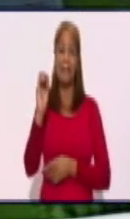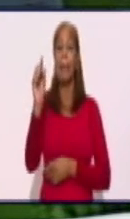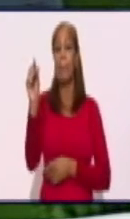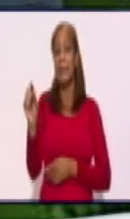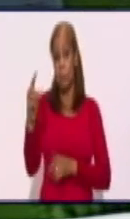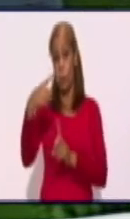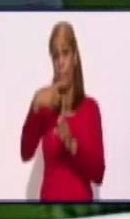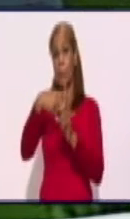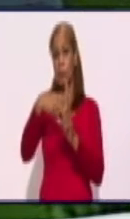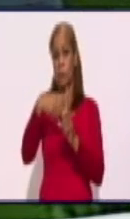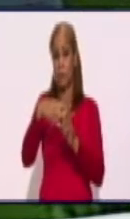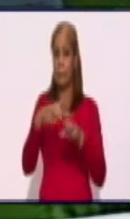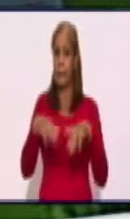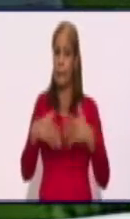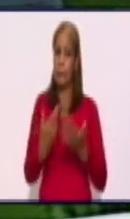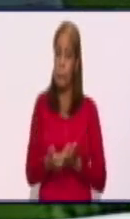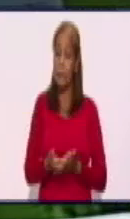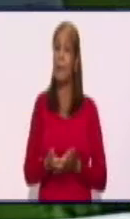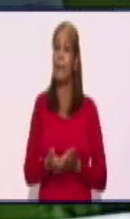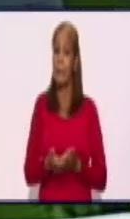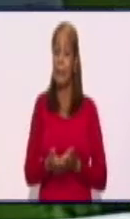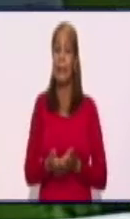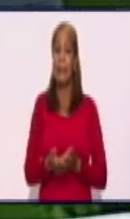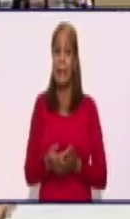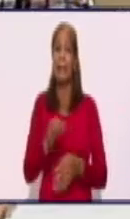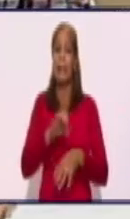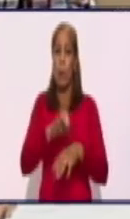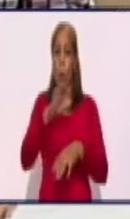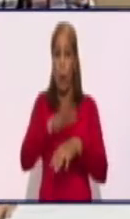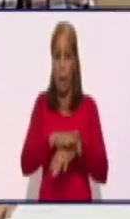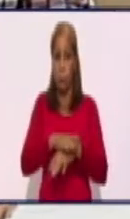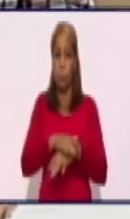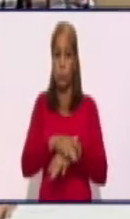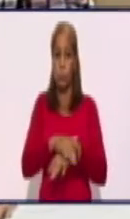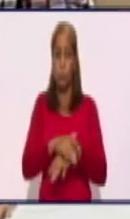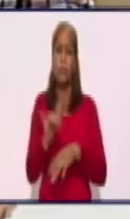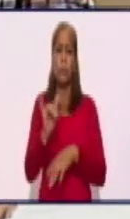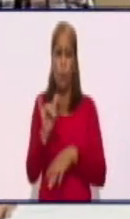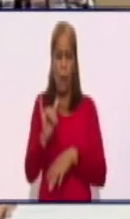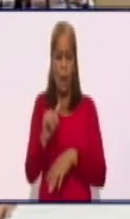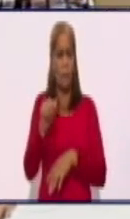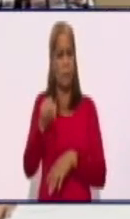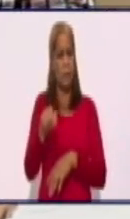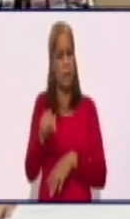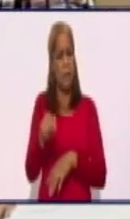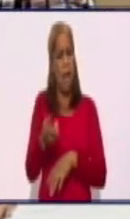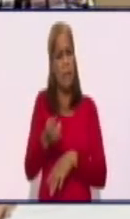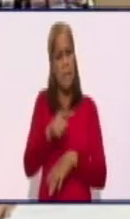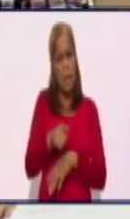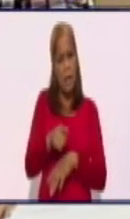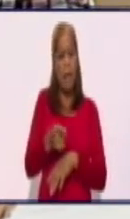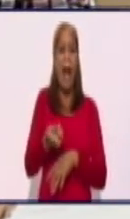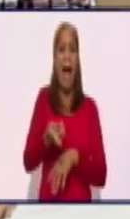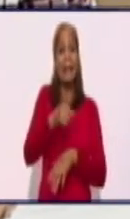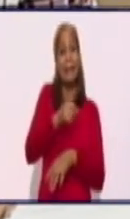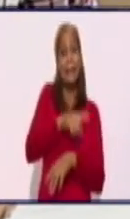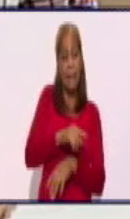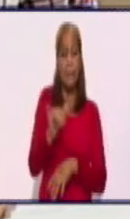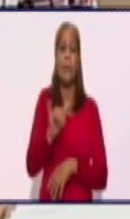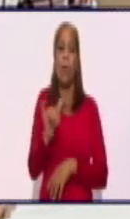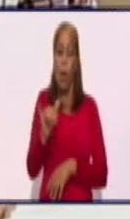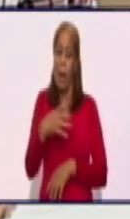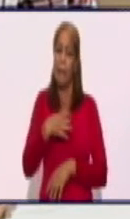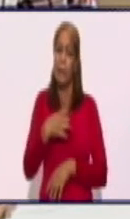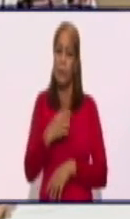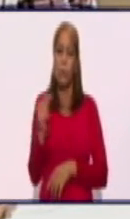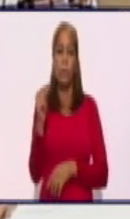atención que Río Cauto ha tenido en esta jornada una ligera disminución, no sé si usted lo aprecia de esa manera, e igual